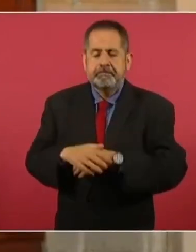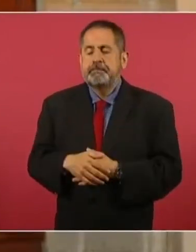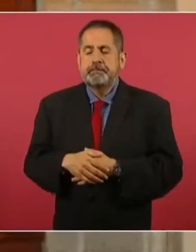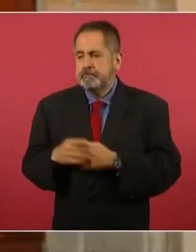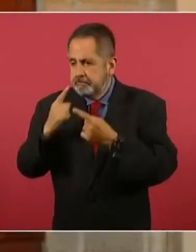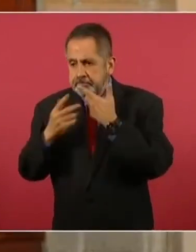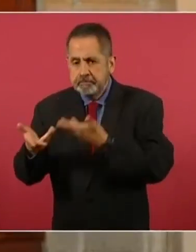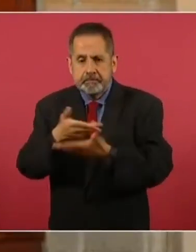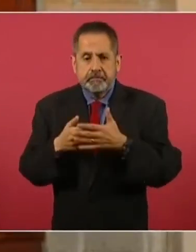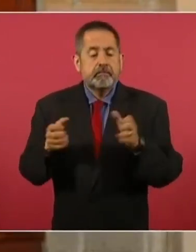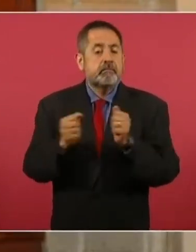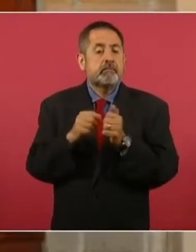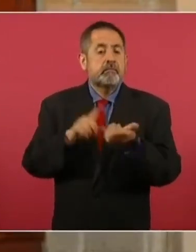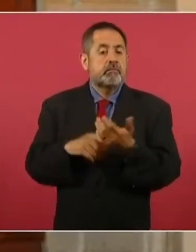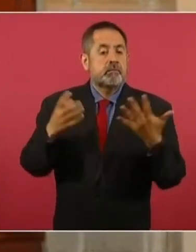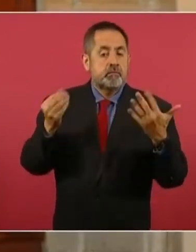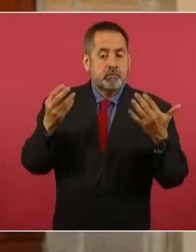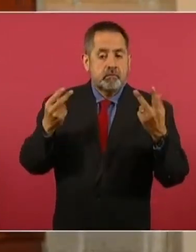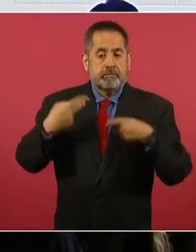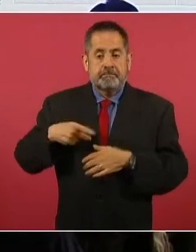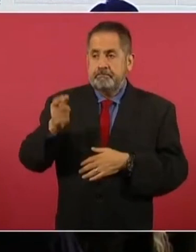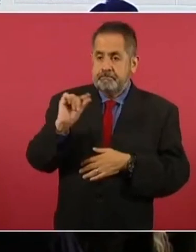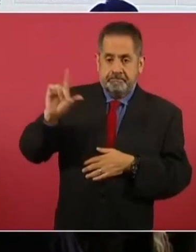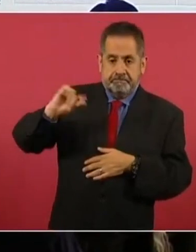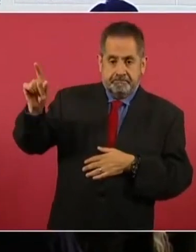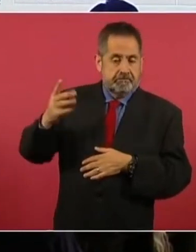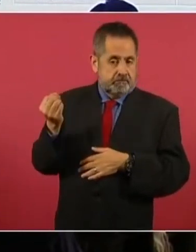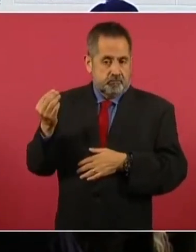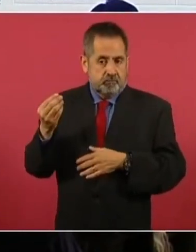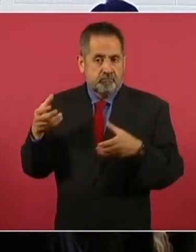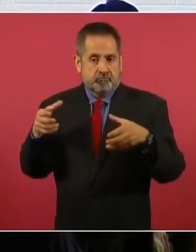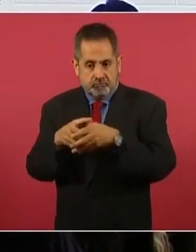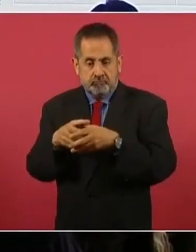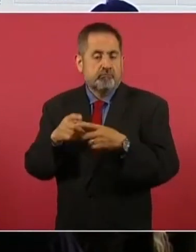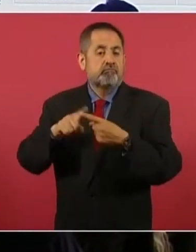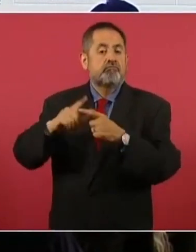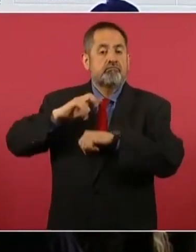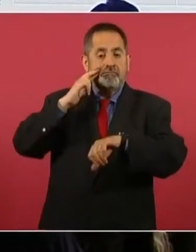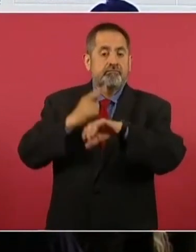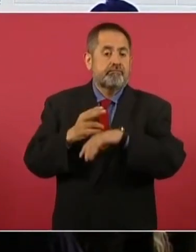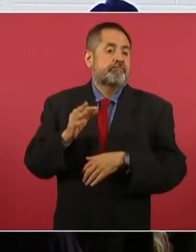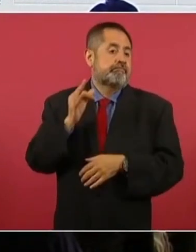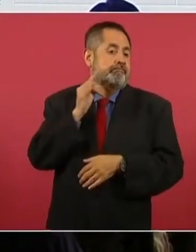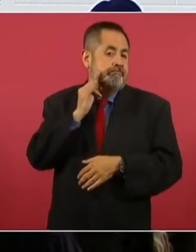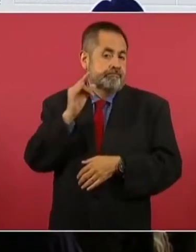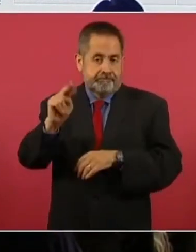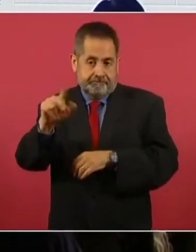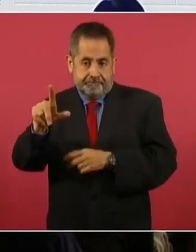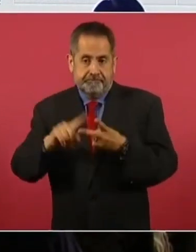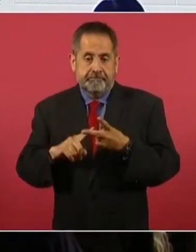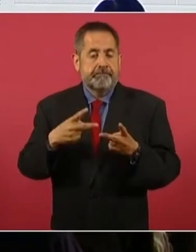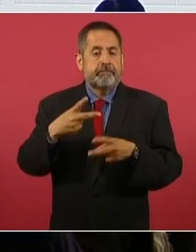nueve funcionarios de la Fiscalía de Nuevo León entre ellos el fiscal general el vicefiscal